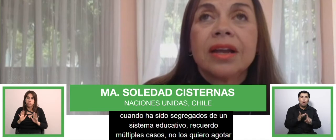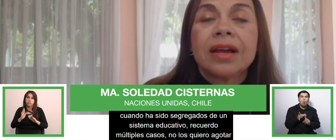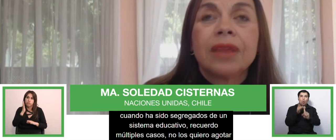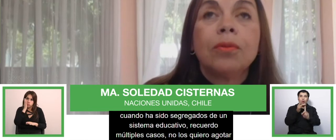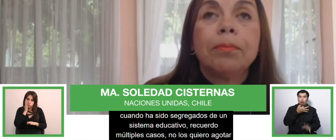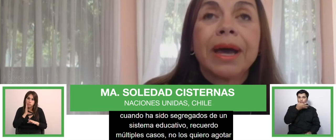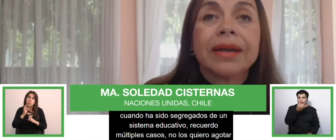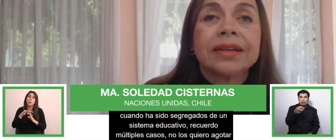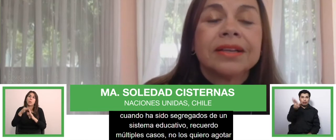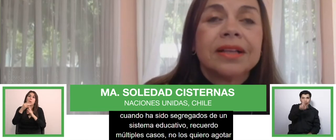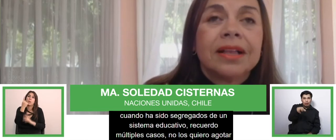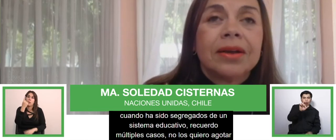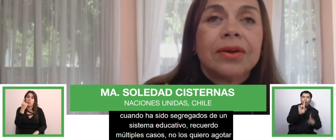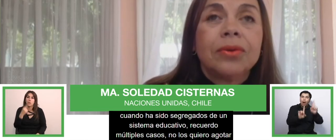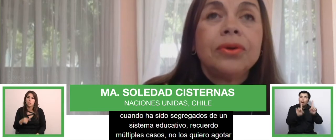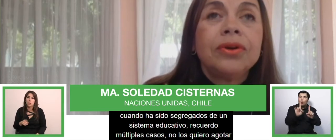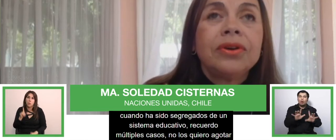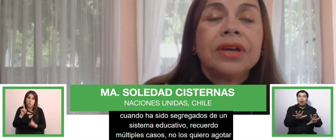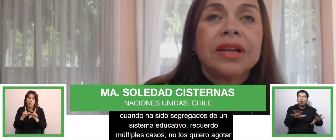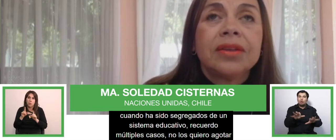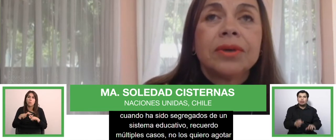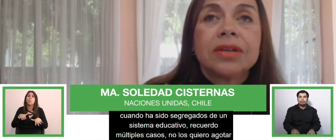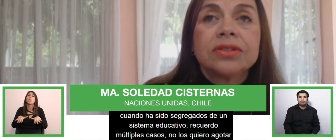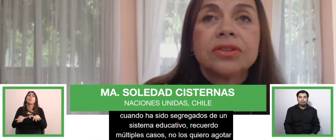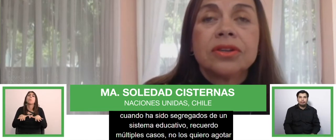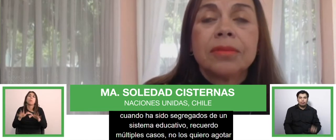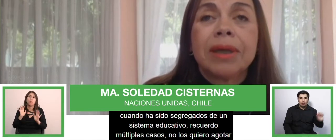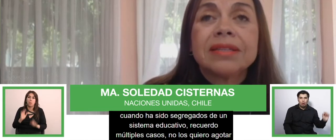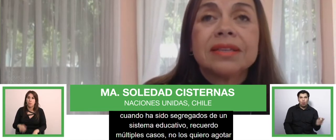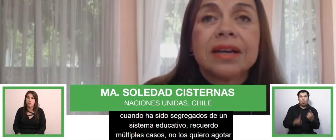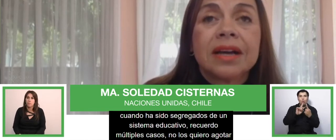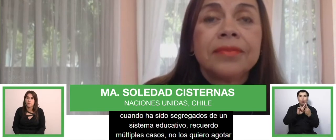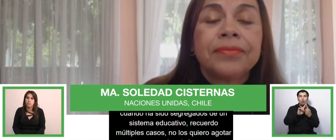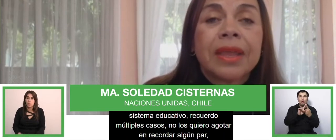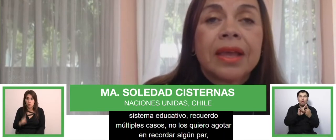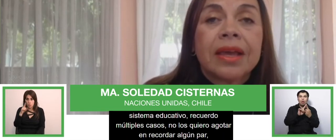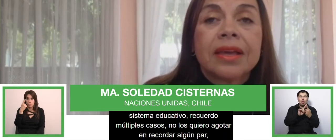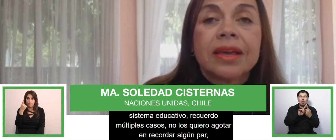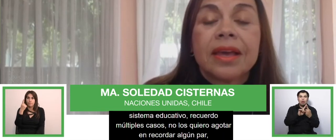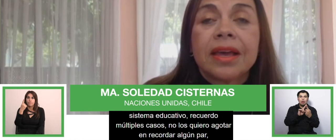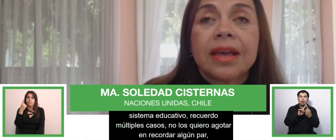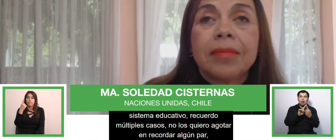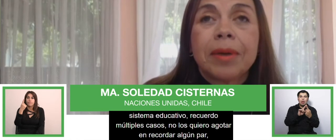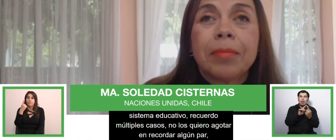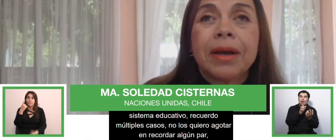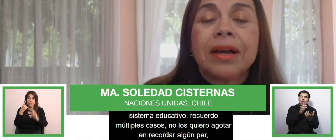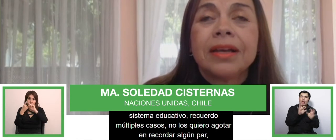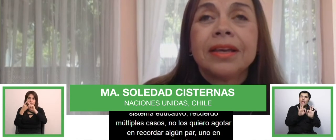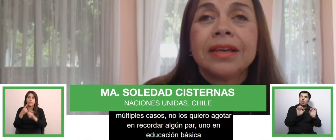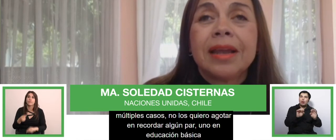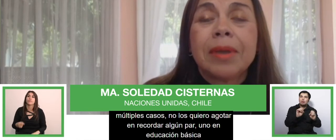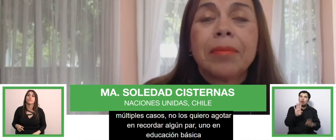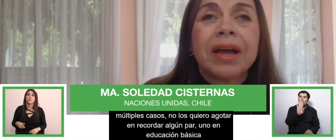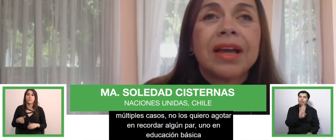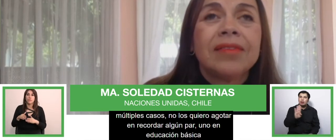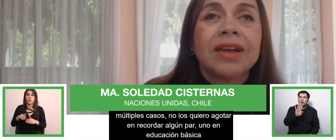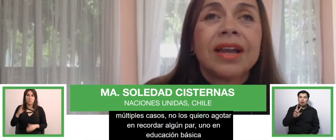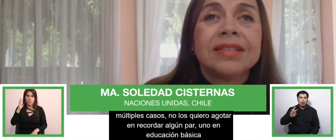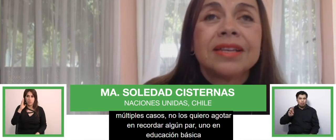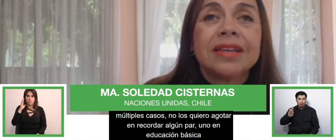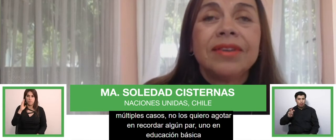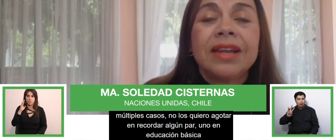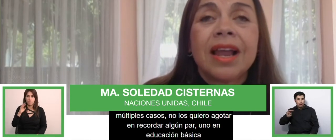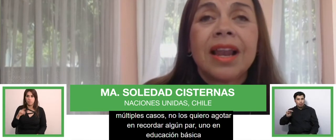recordar algún par. Uno, en educación básica, en que el papá y la mamá